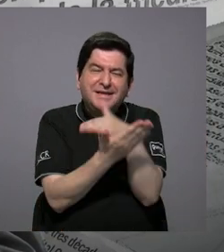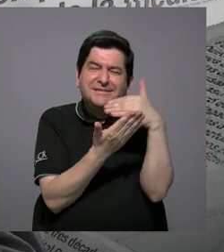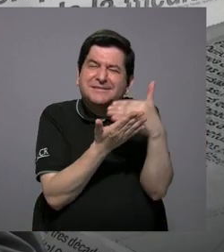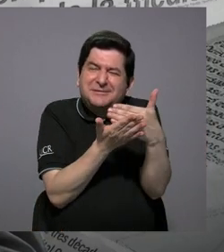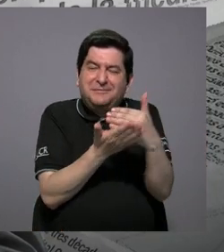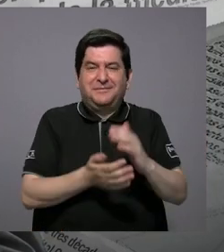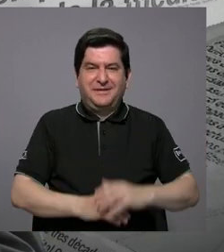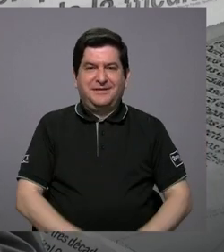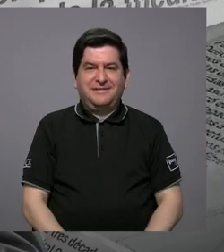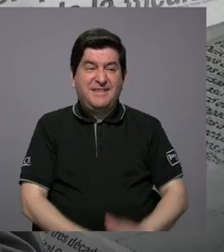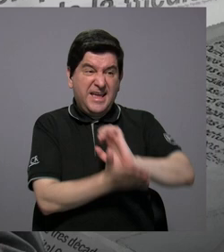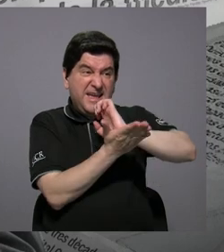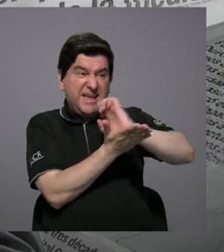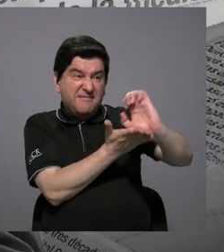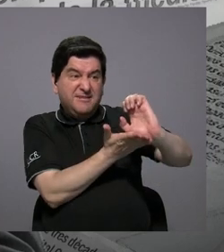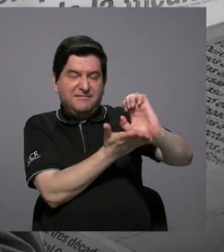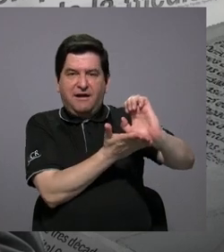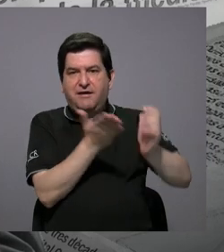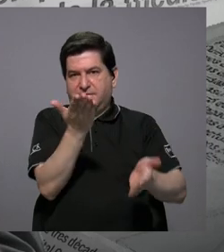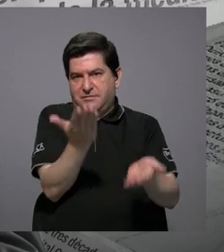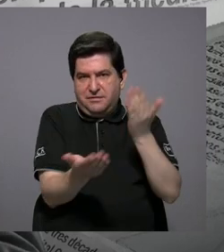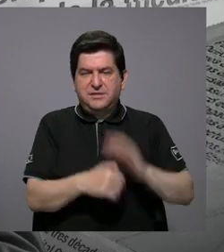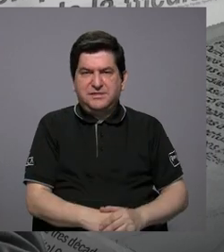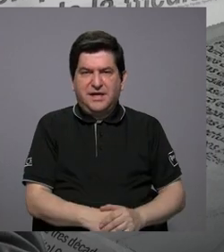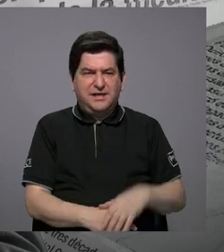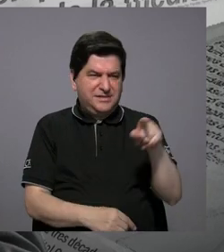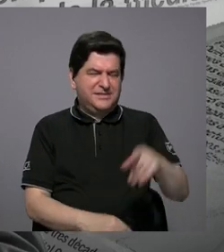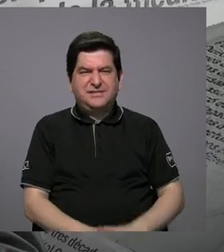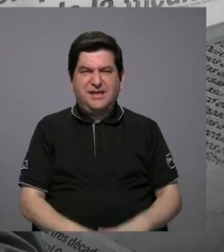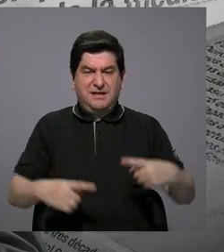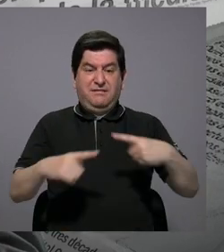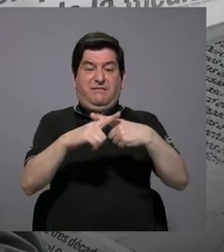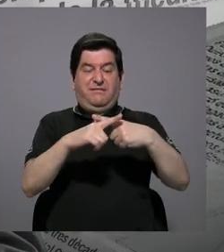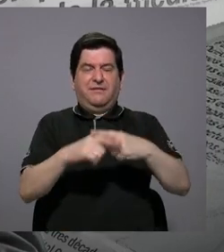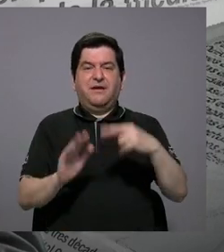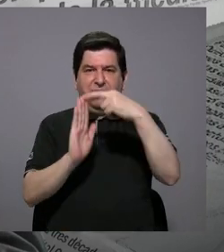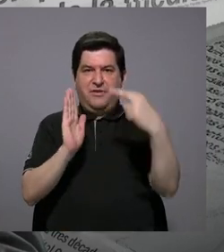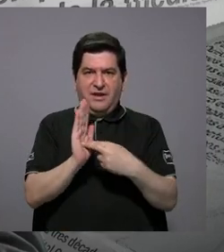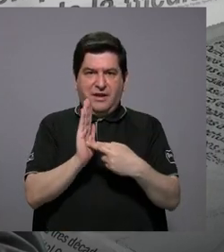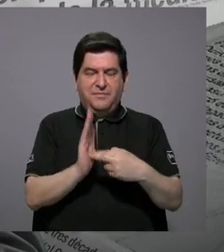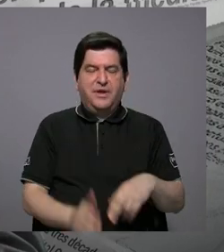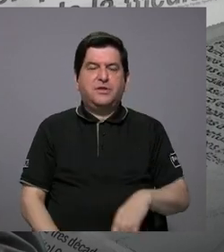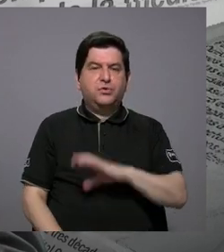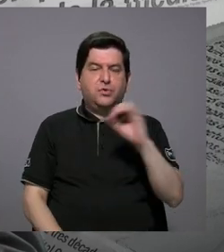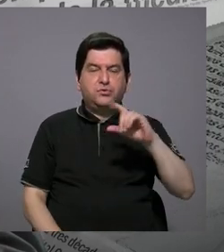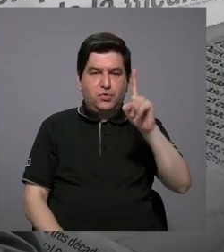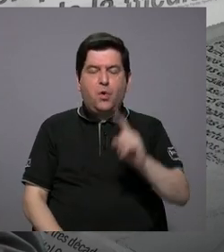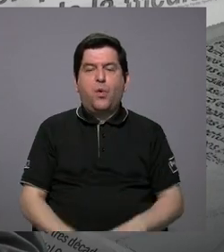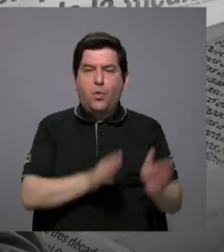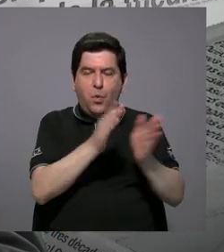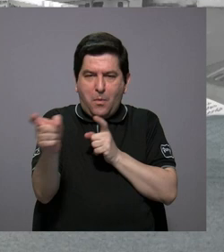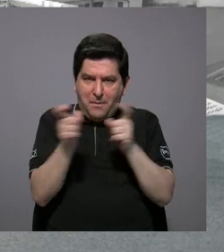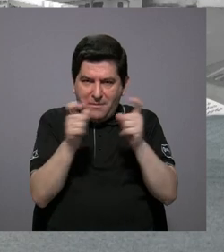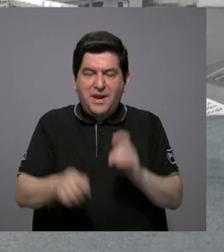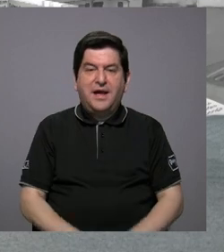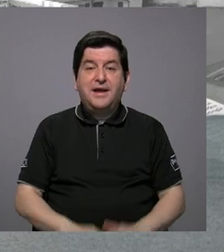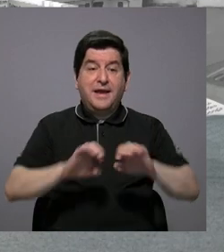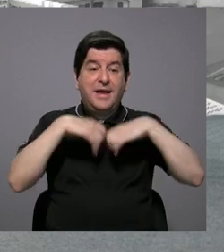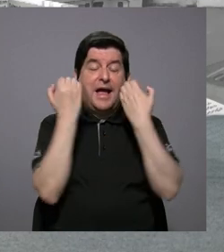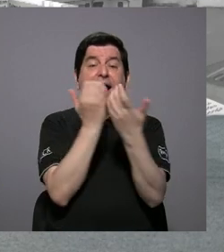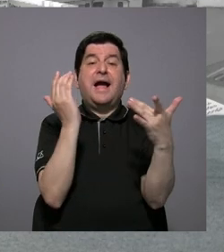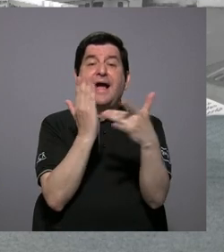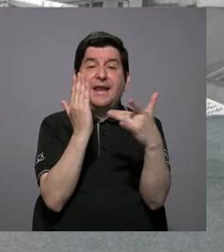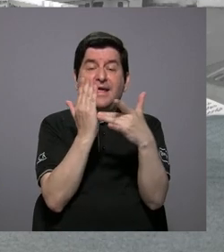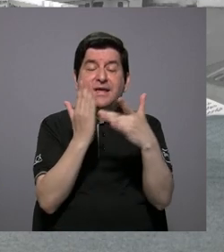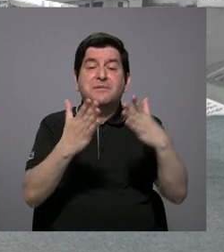también de cómo evitar que se interfiera sobre un reglamento o sobre un plan regulador recae sobre el equipo técnico